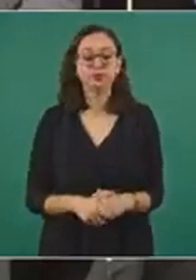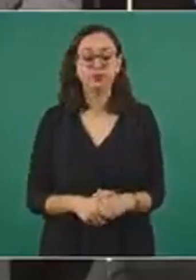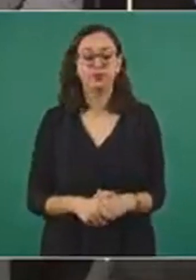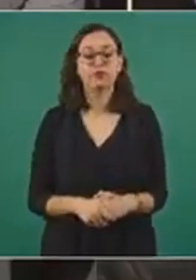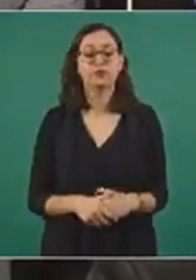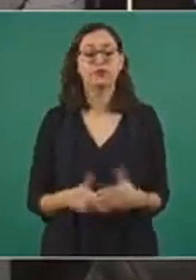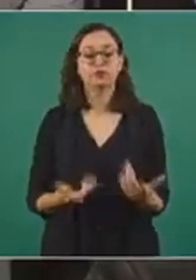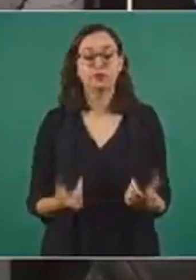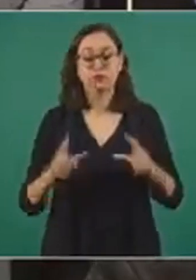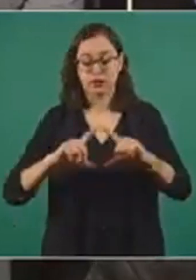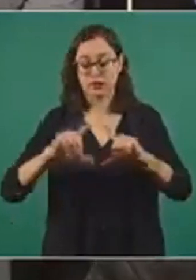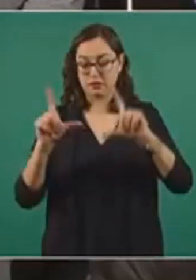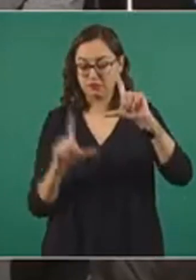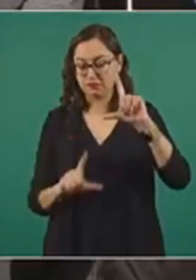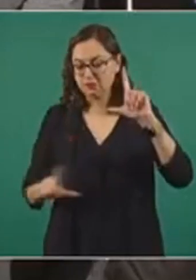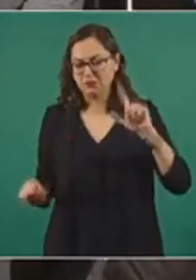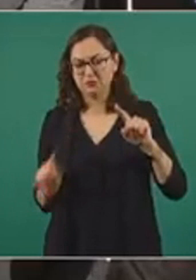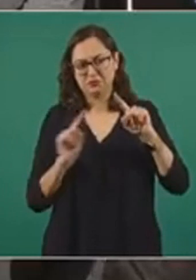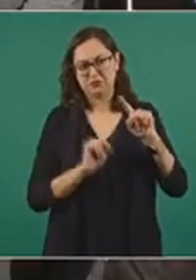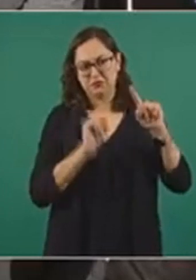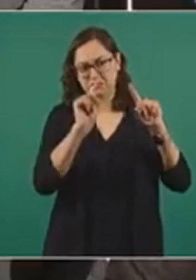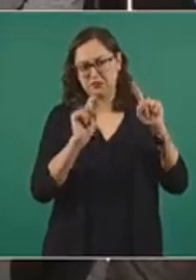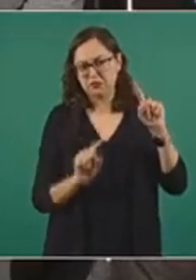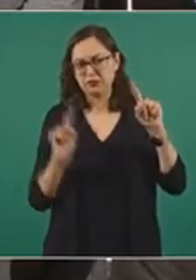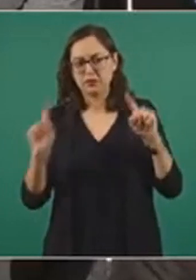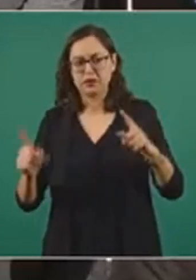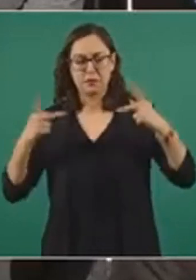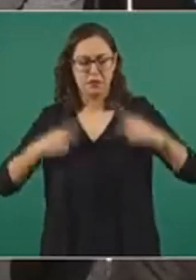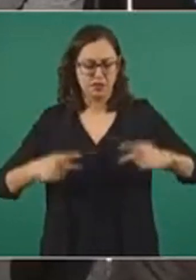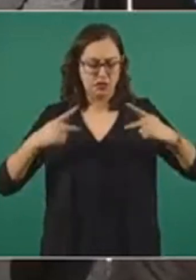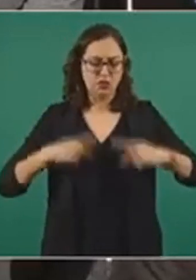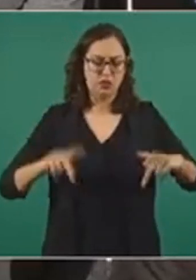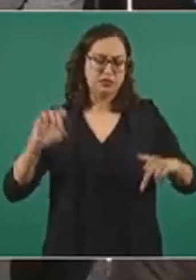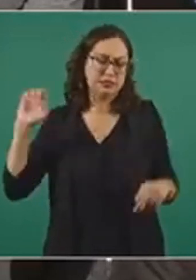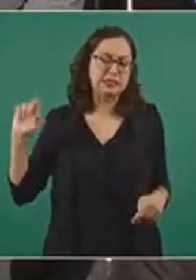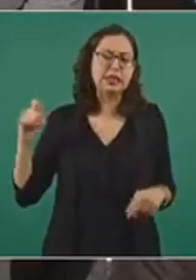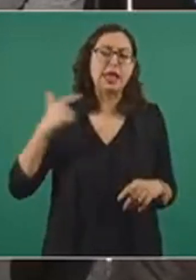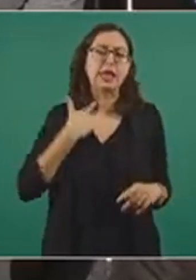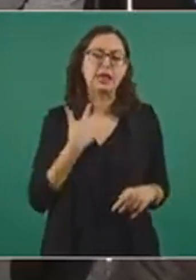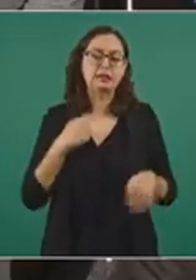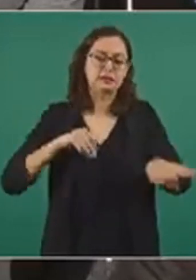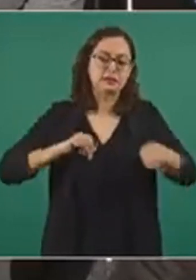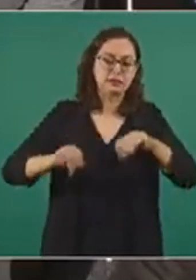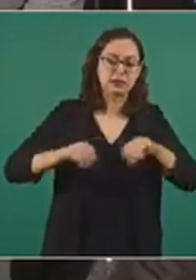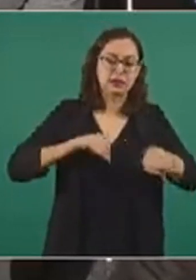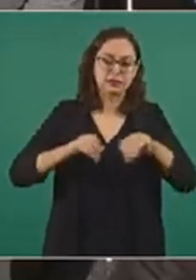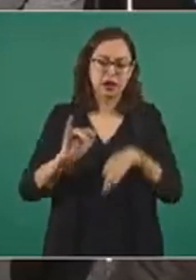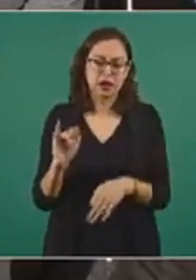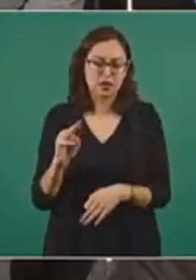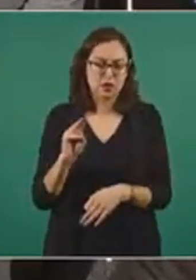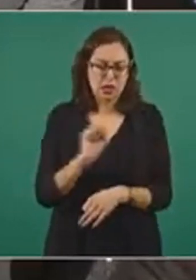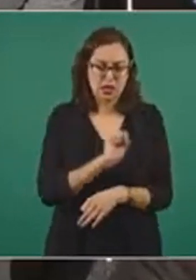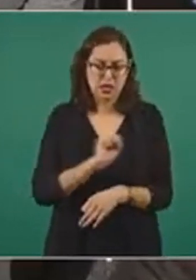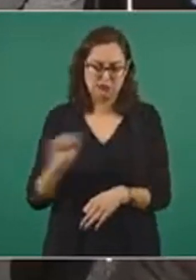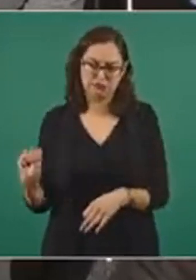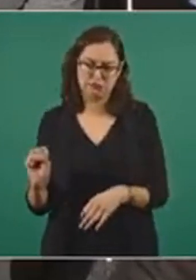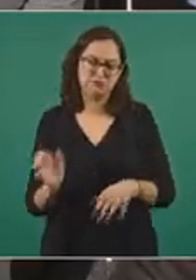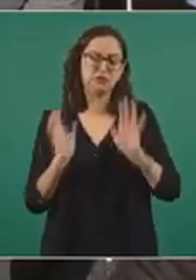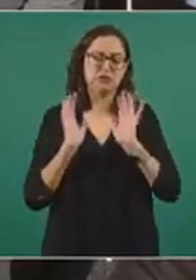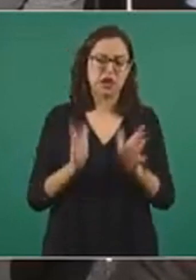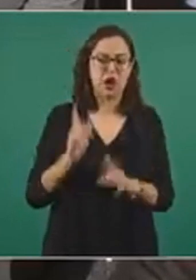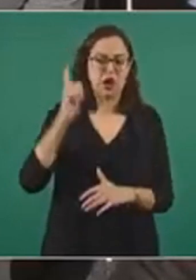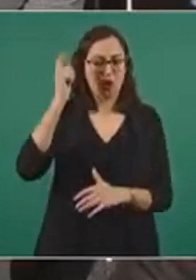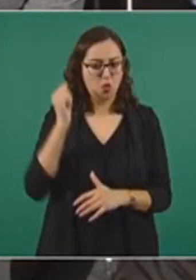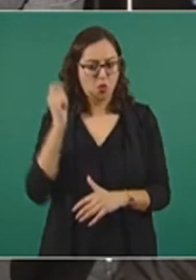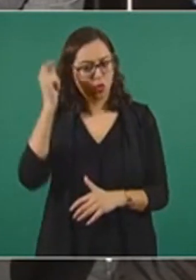del Seguro Social ya jubilados. De hecho, en los últimos días hubo algunas aquí en la Ciudad de México y ellos